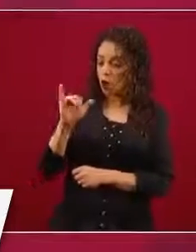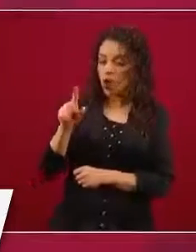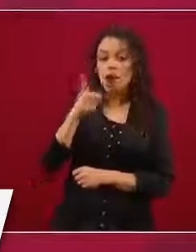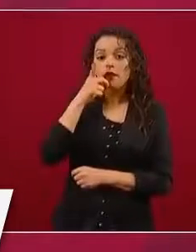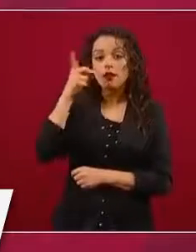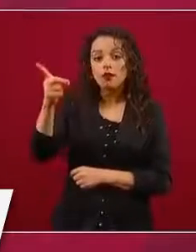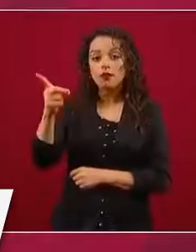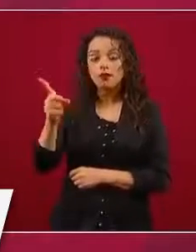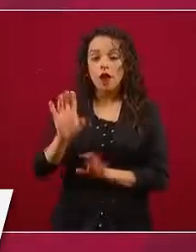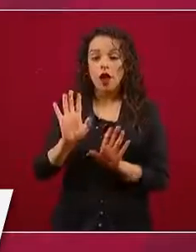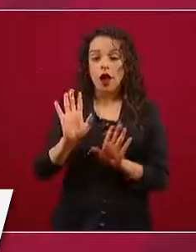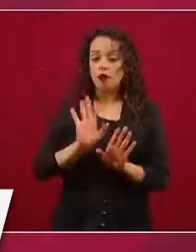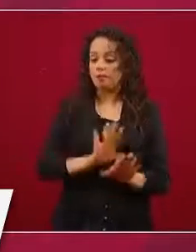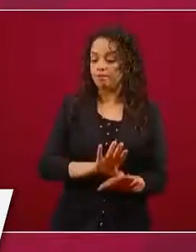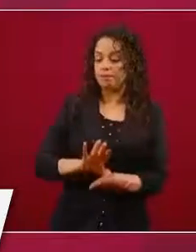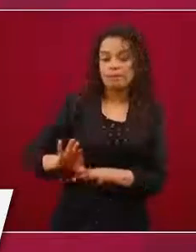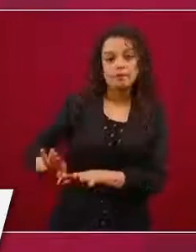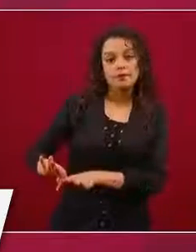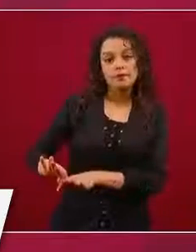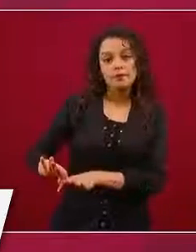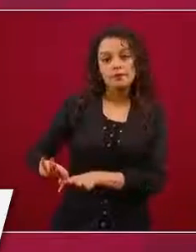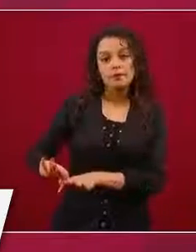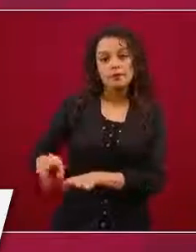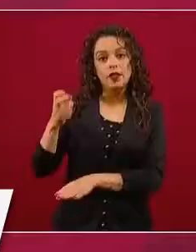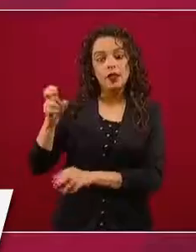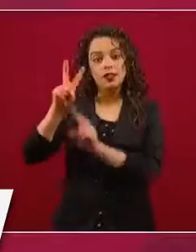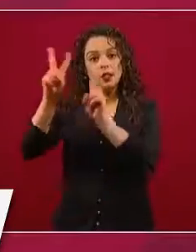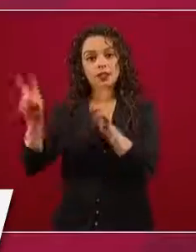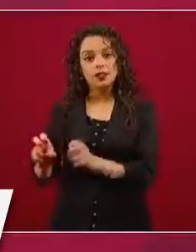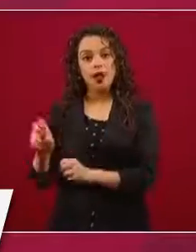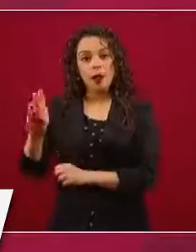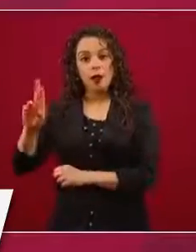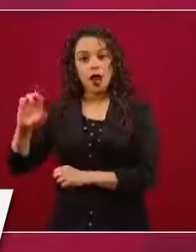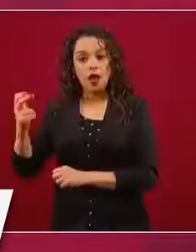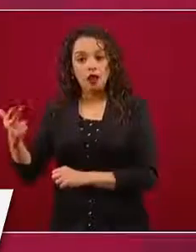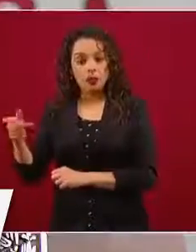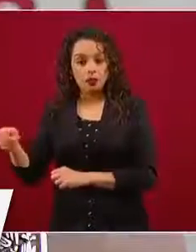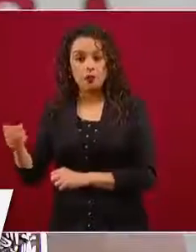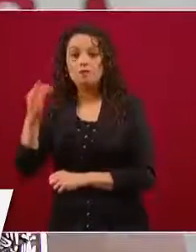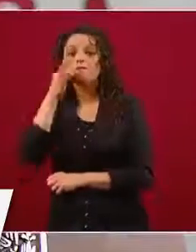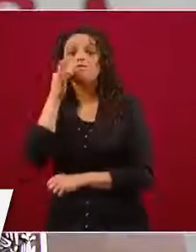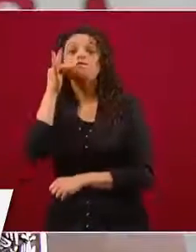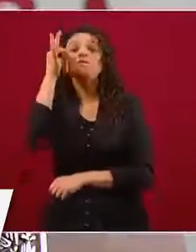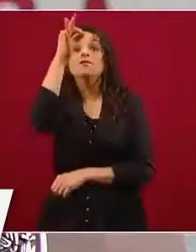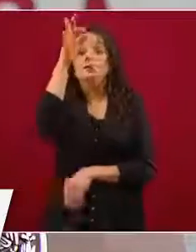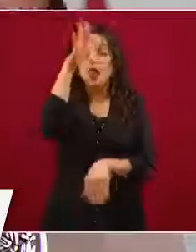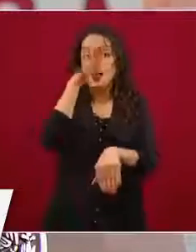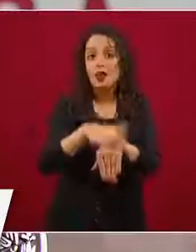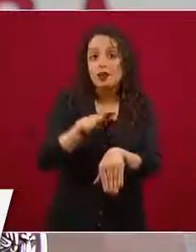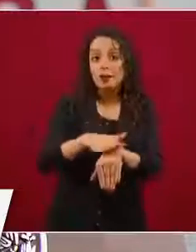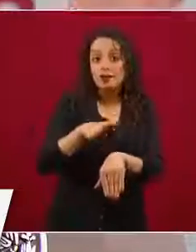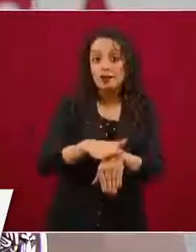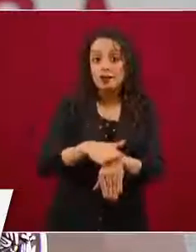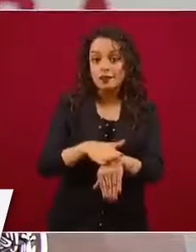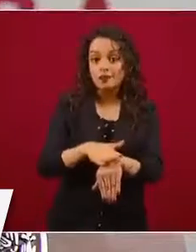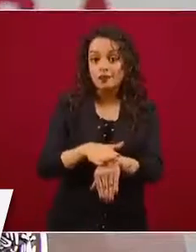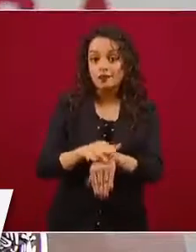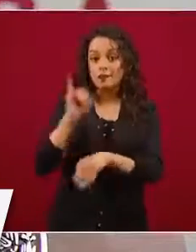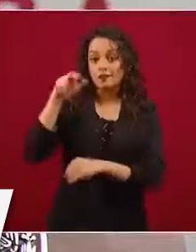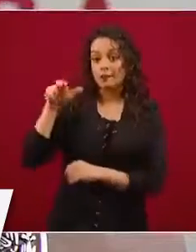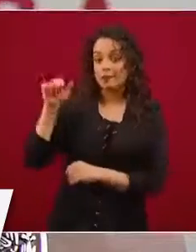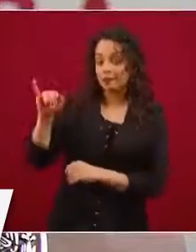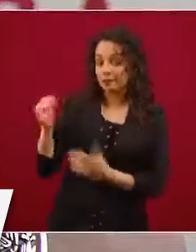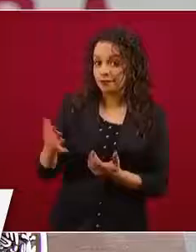este asunto de Doble Brech, eso le notifica al Instituto de la Transparencia.